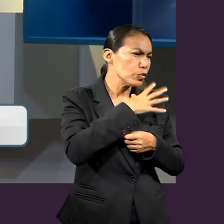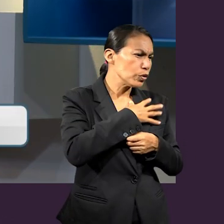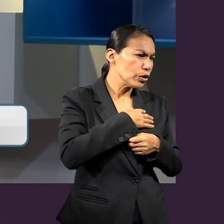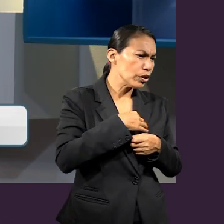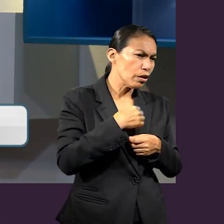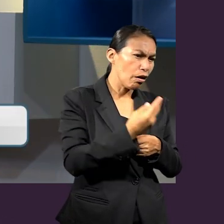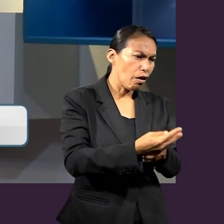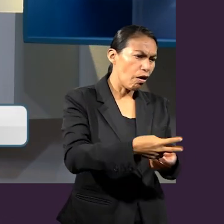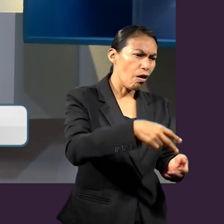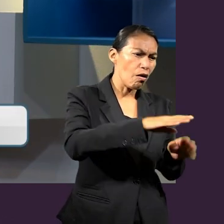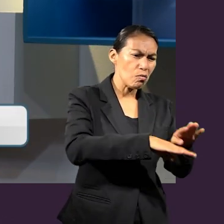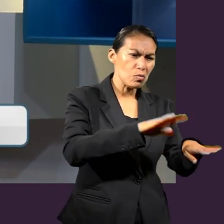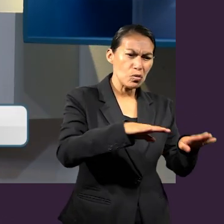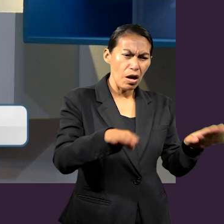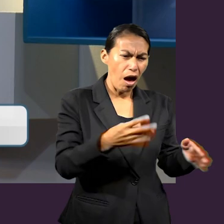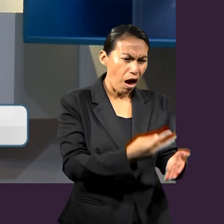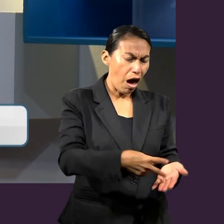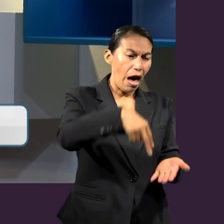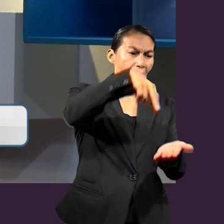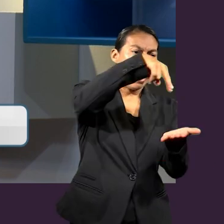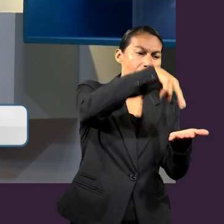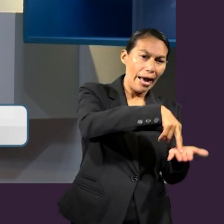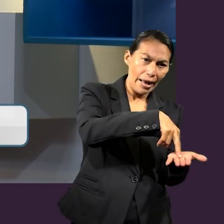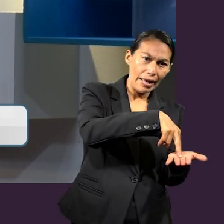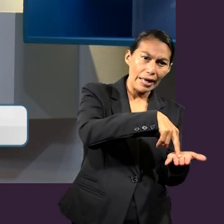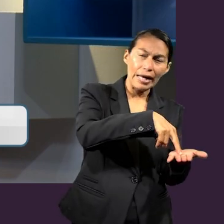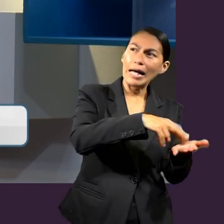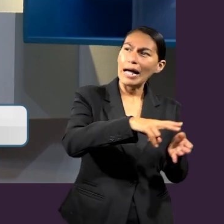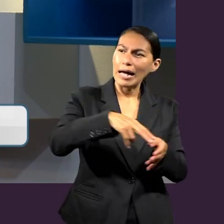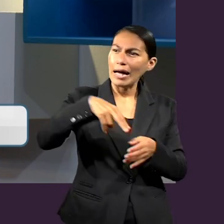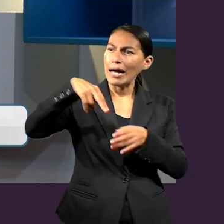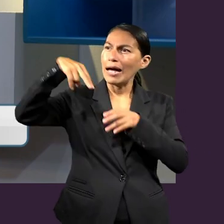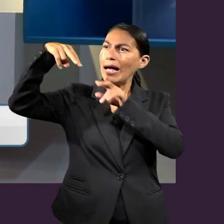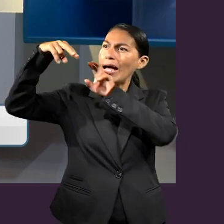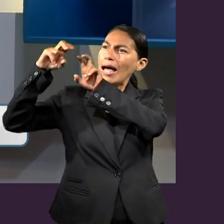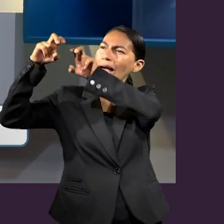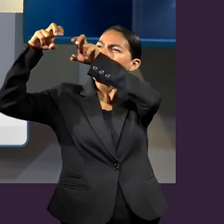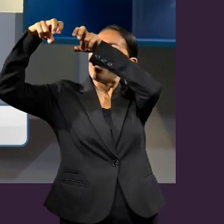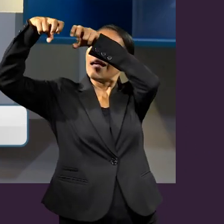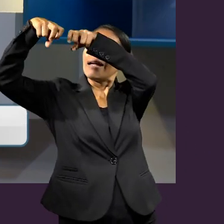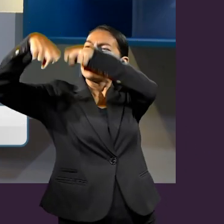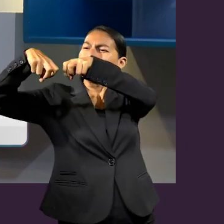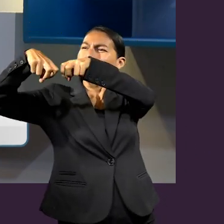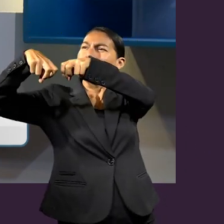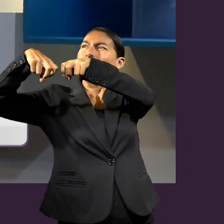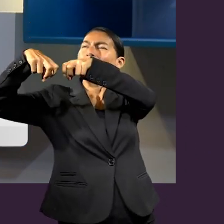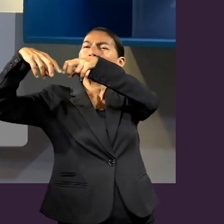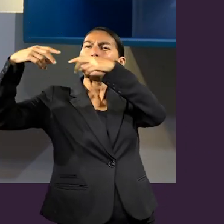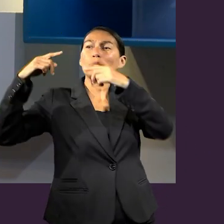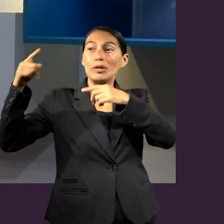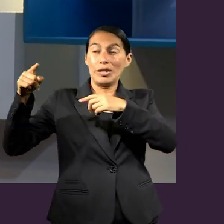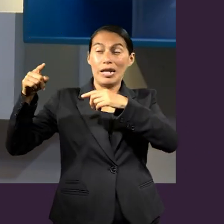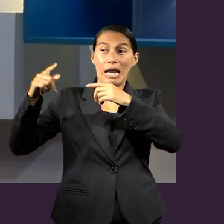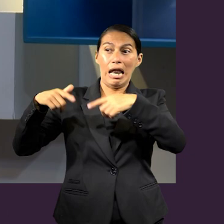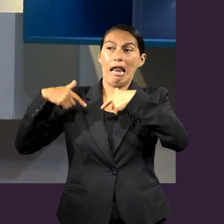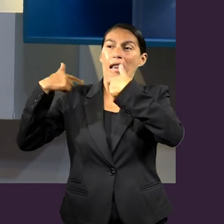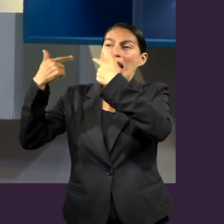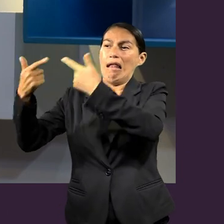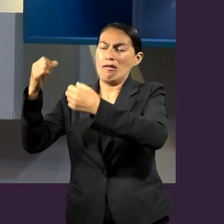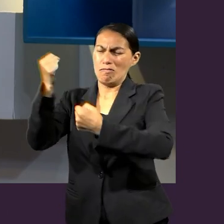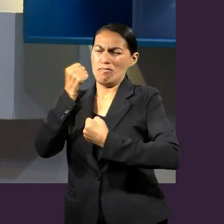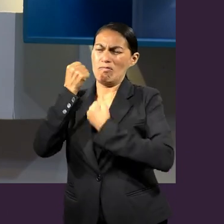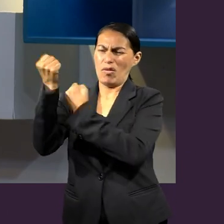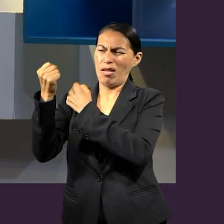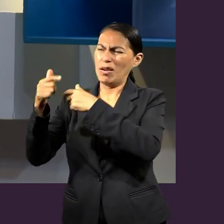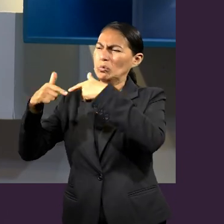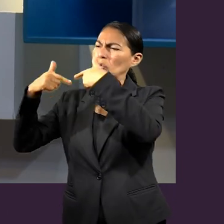poderosa? Esta fuerza operó en Cristo resucitándolo de los muertos y sentándolo a su derecha